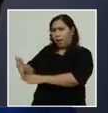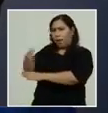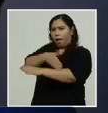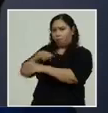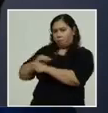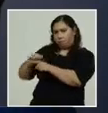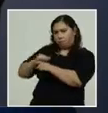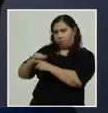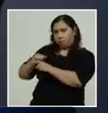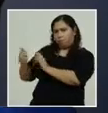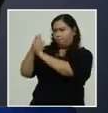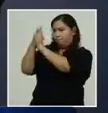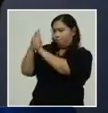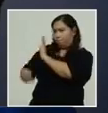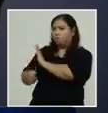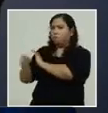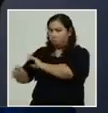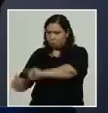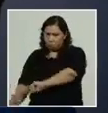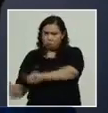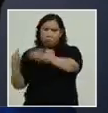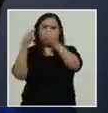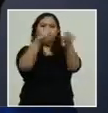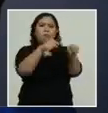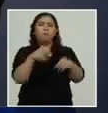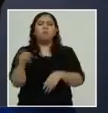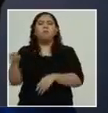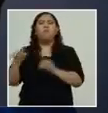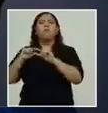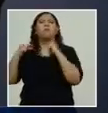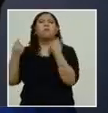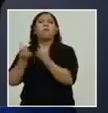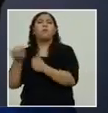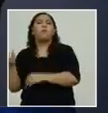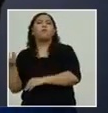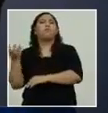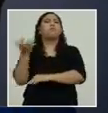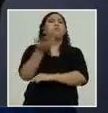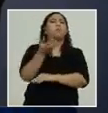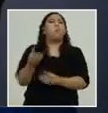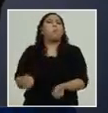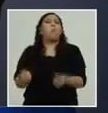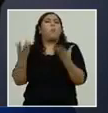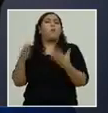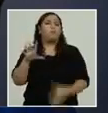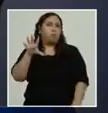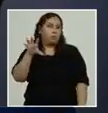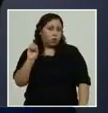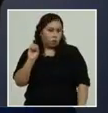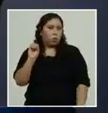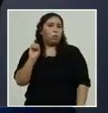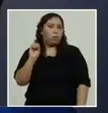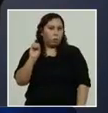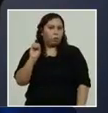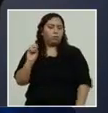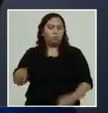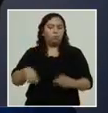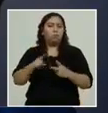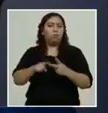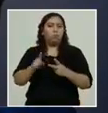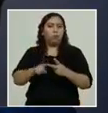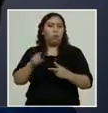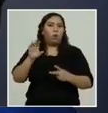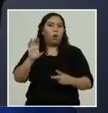acompañando esta operación en compañía de Cuerpo de Bomberos que también ha enviado especialistas a la zona OPECO que también ha